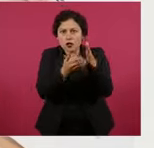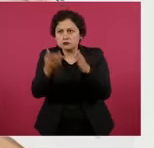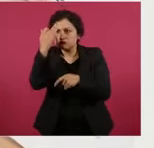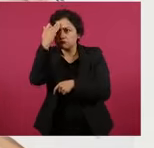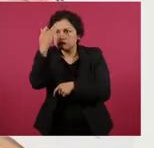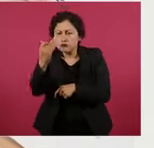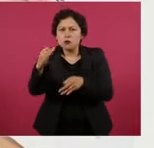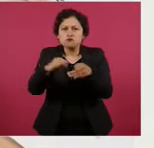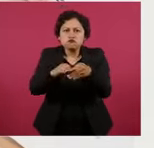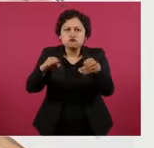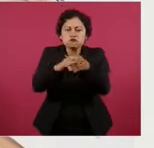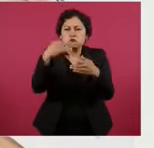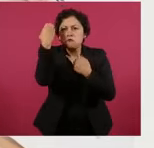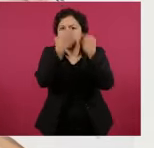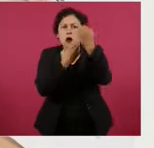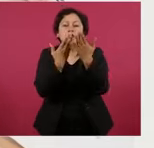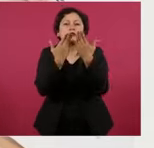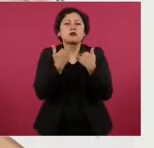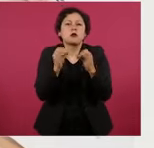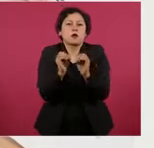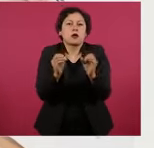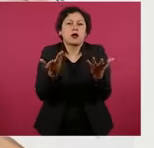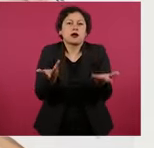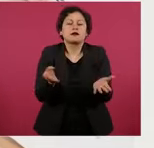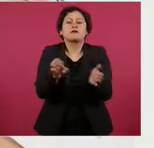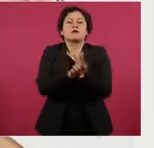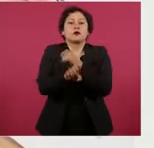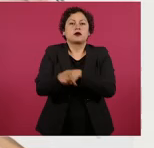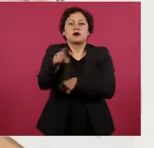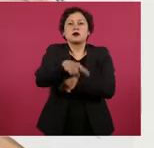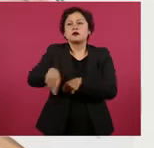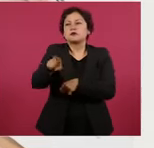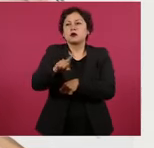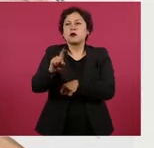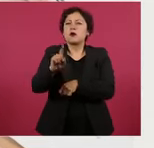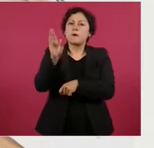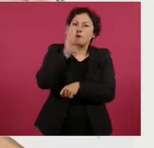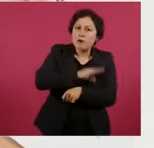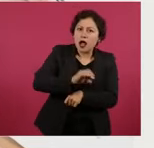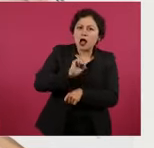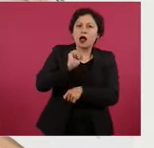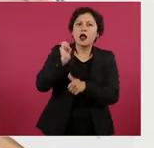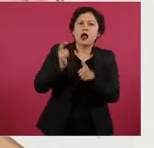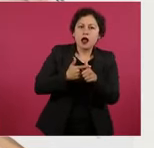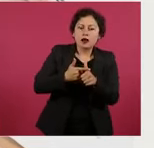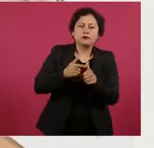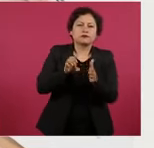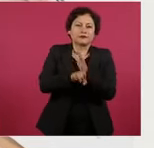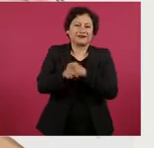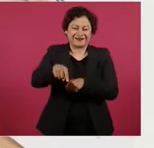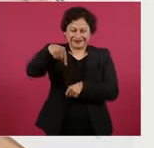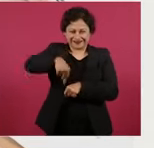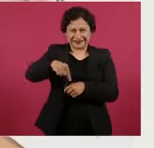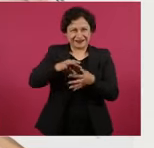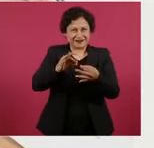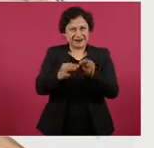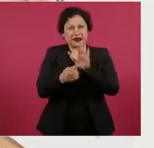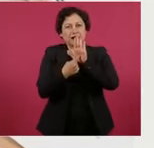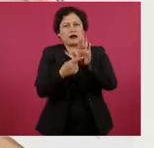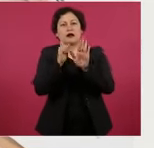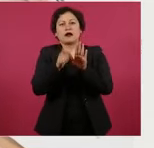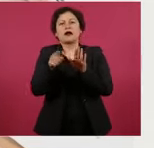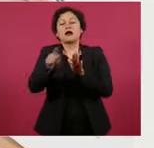consecuencias, por ejemplo, de algo que también aquí hemos hablado, de excederse en los plazos máximos, que